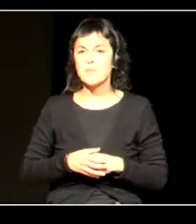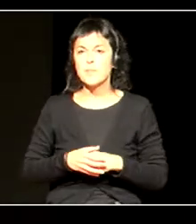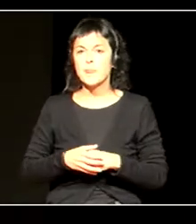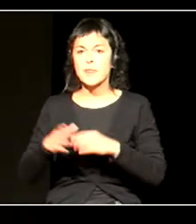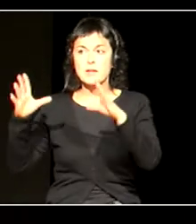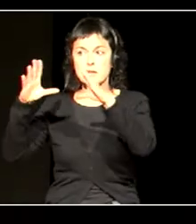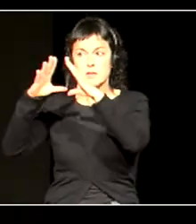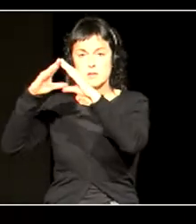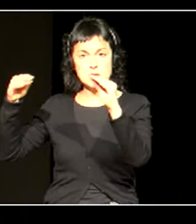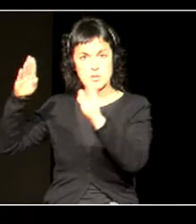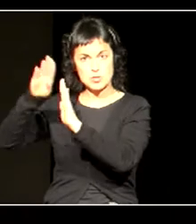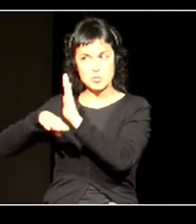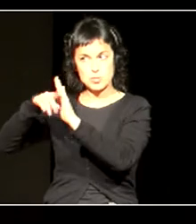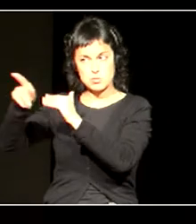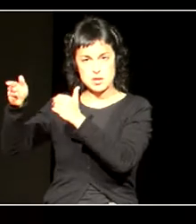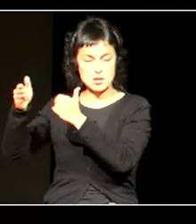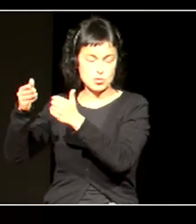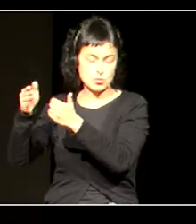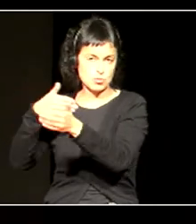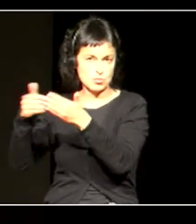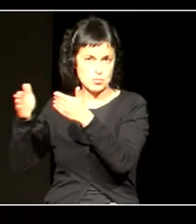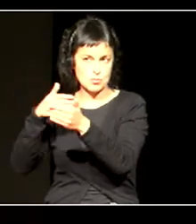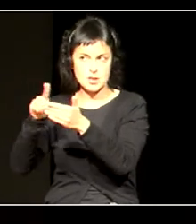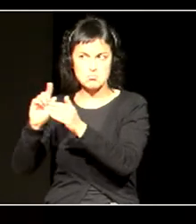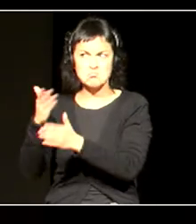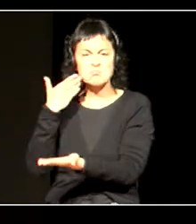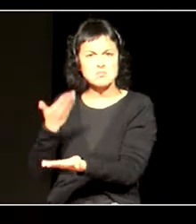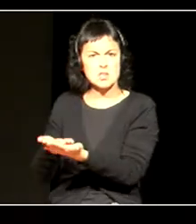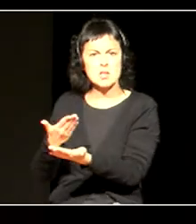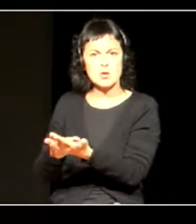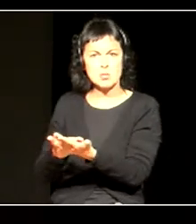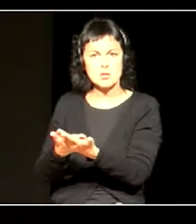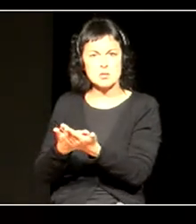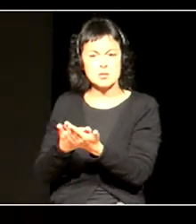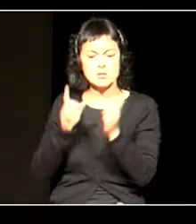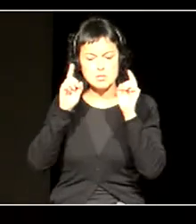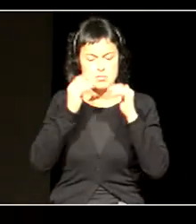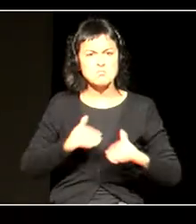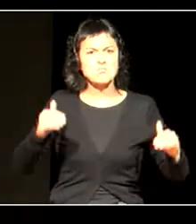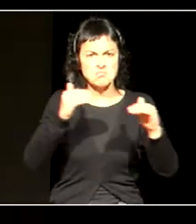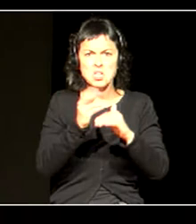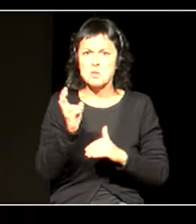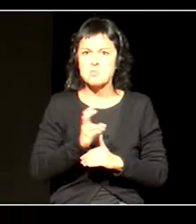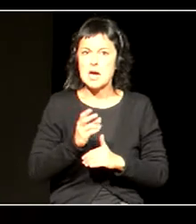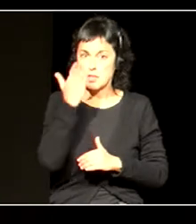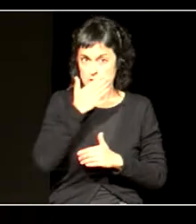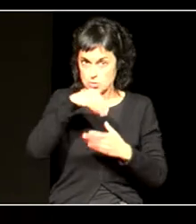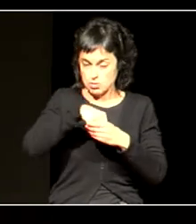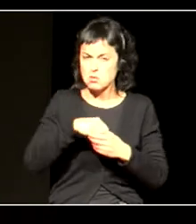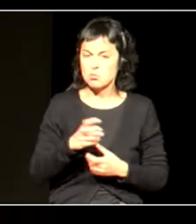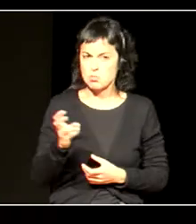programaren ebaloazioak erakutsi digu eraginkorra dela eskidetza lantzea eskolan. Izan ere,